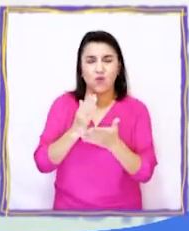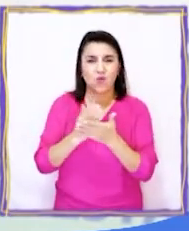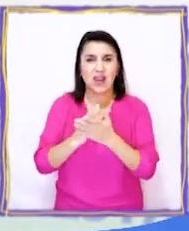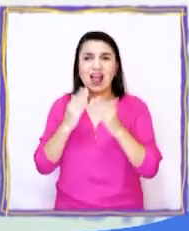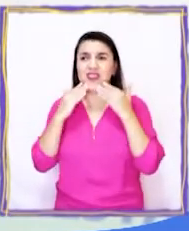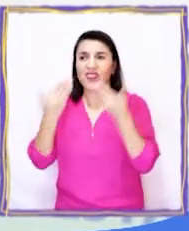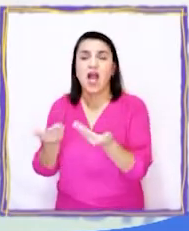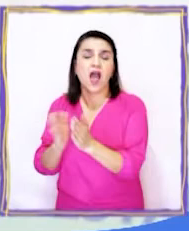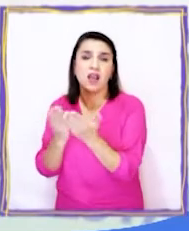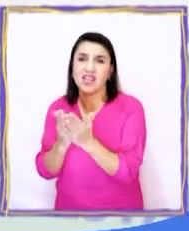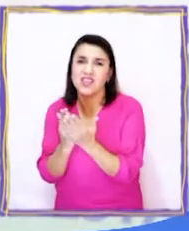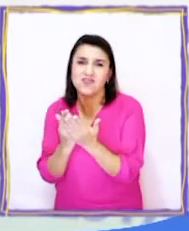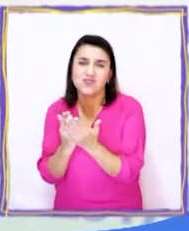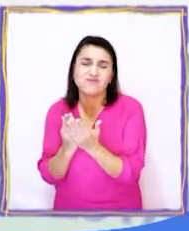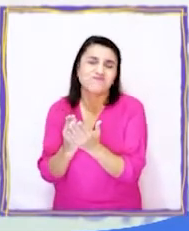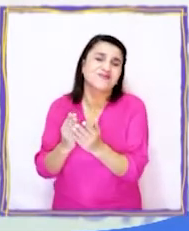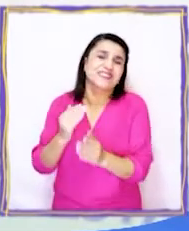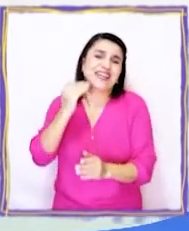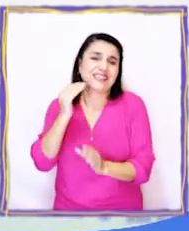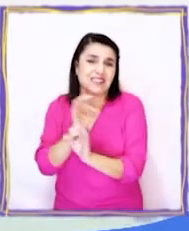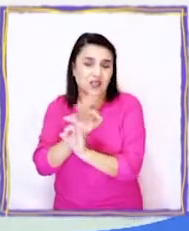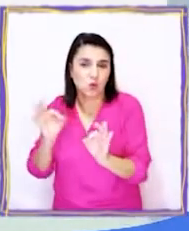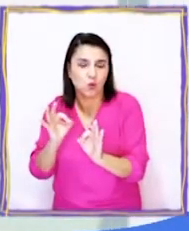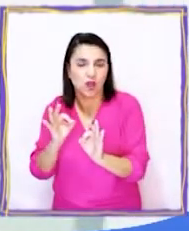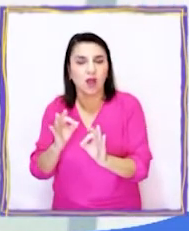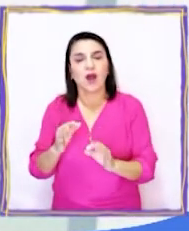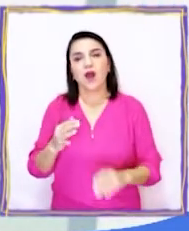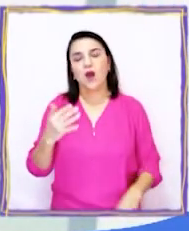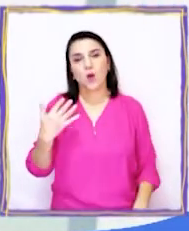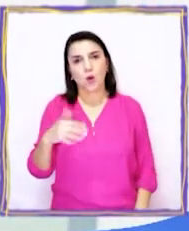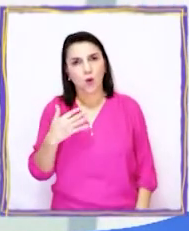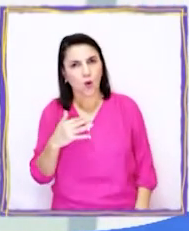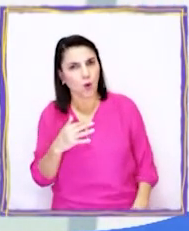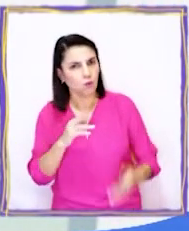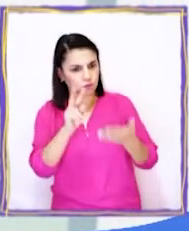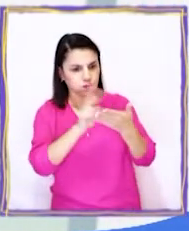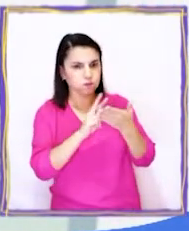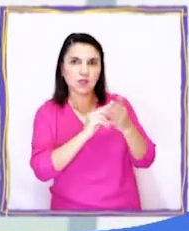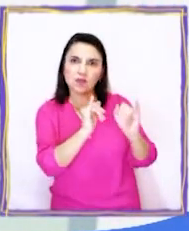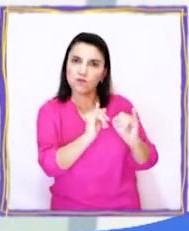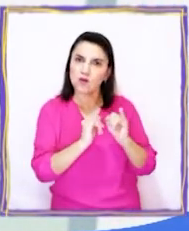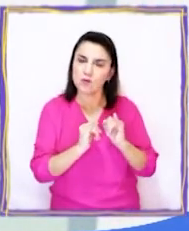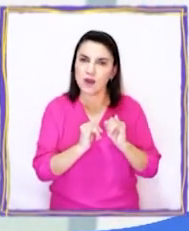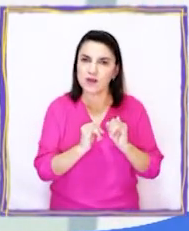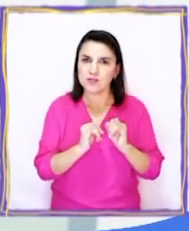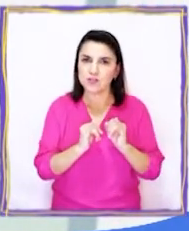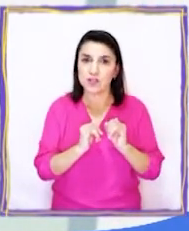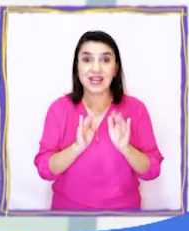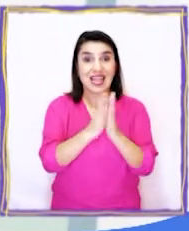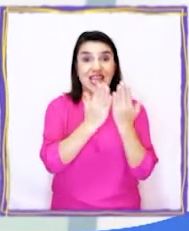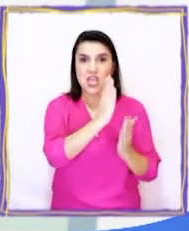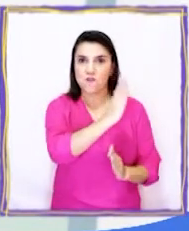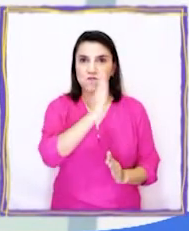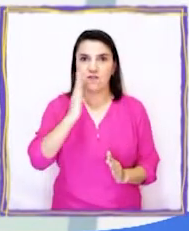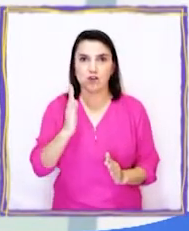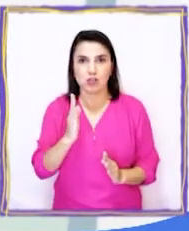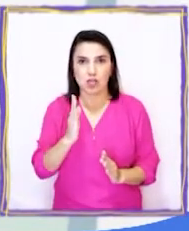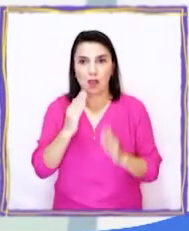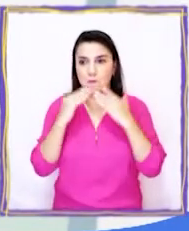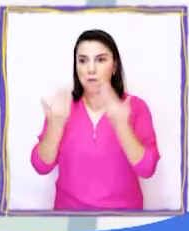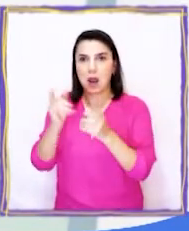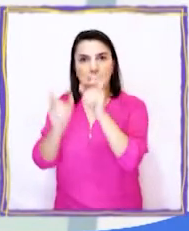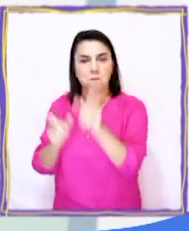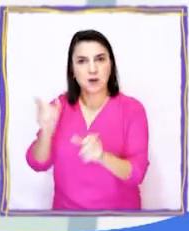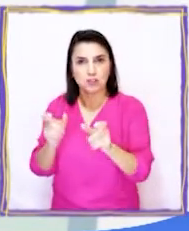escuelas raramente proporcionan libros de textos. ¡Oh! Miren este dato que entrega también. Bibliotecas